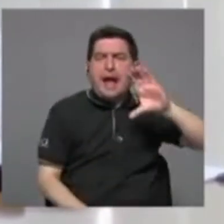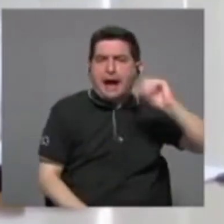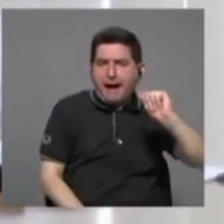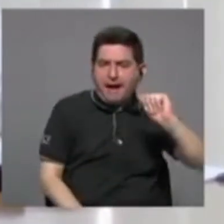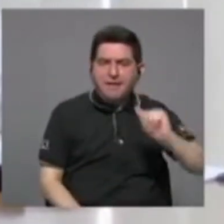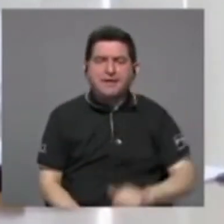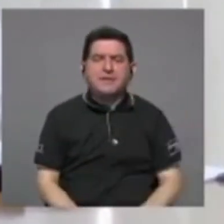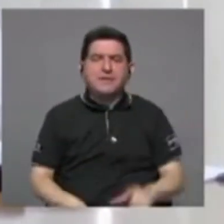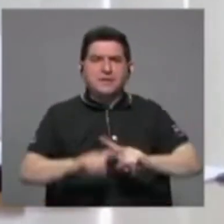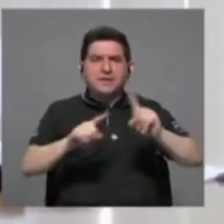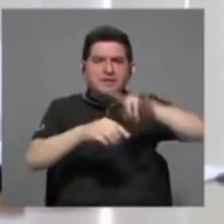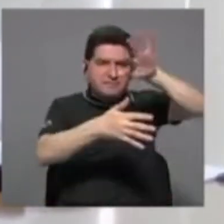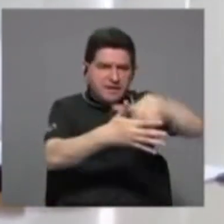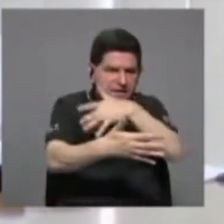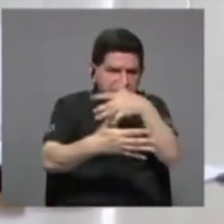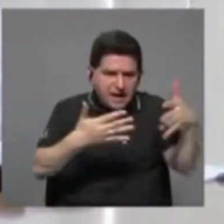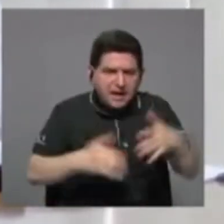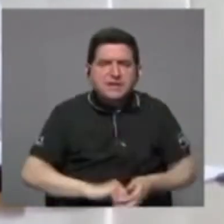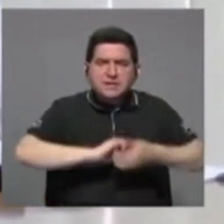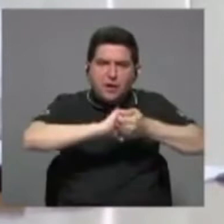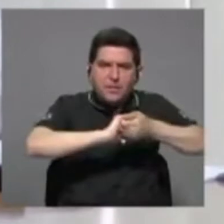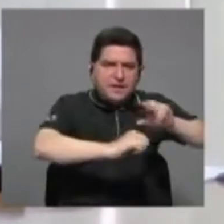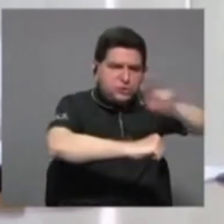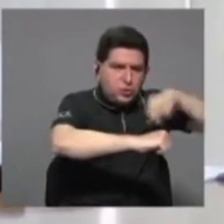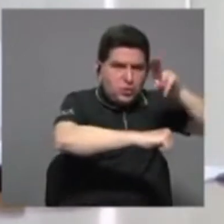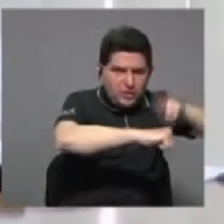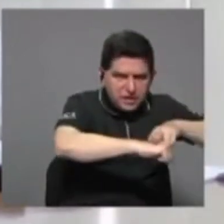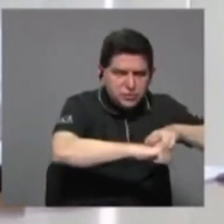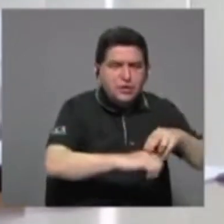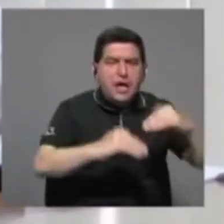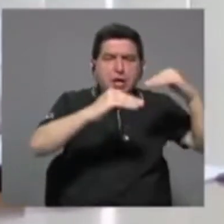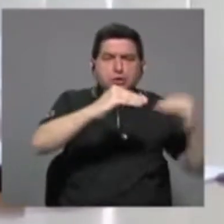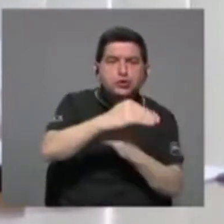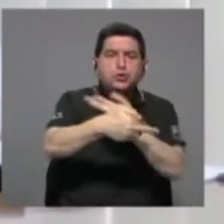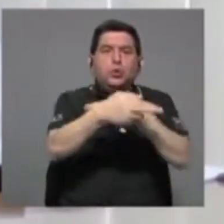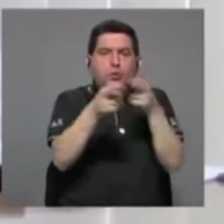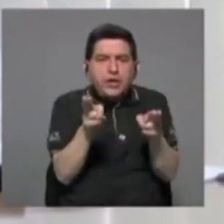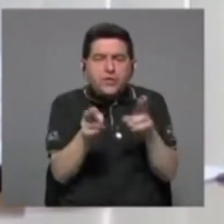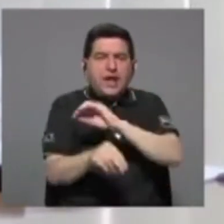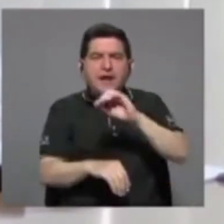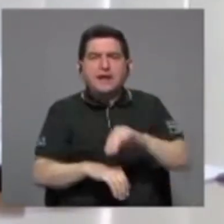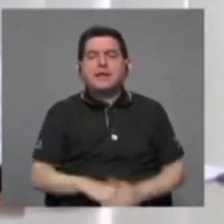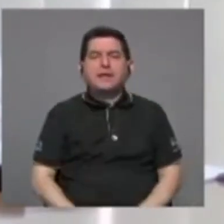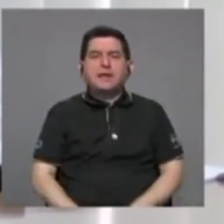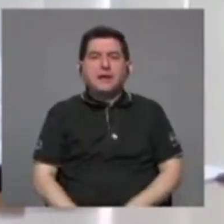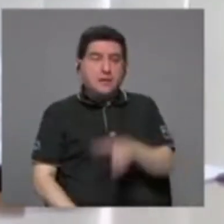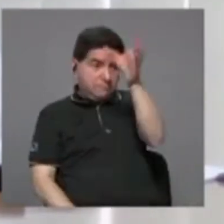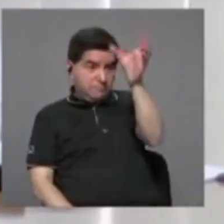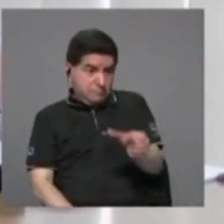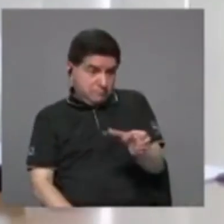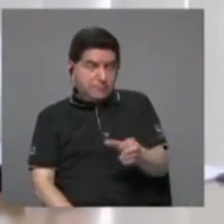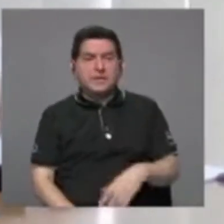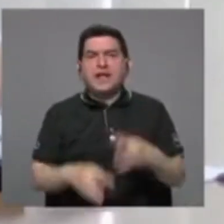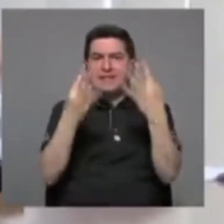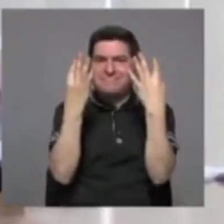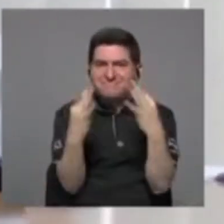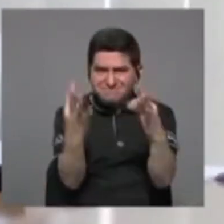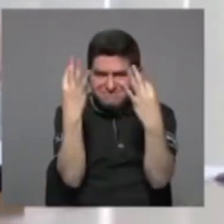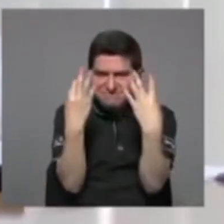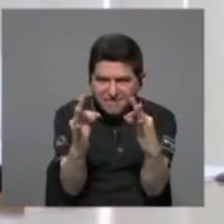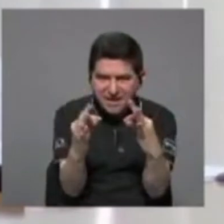través de sus agendas de cooperación nacionales, subregionales y a nivel hemisférico, ha tratado de estar